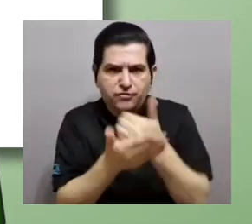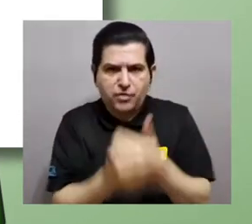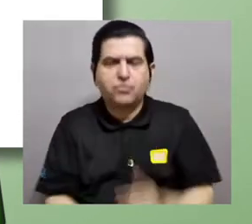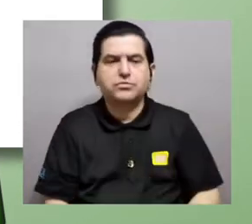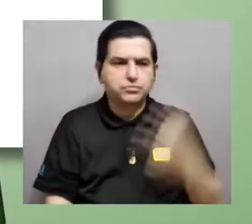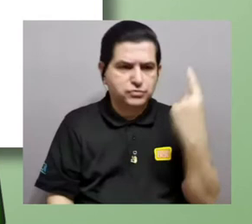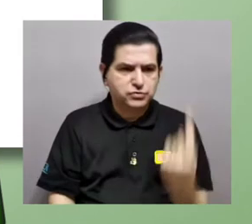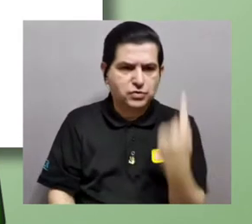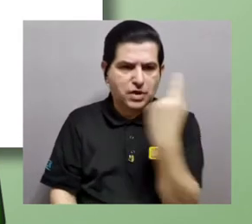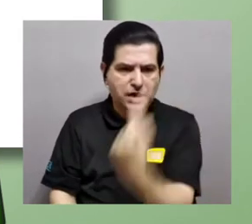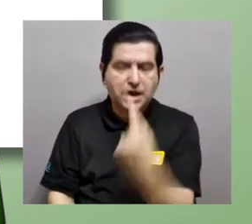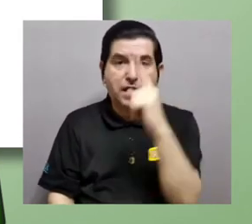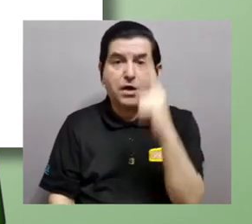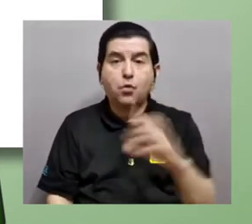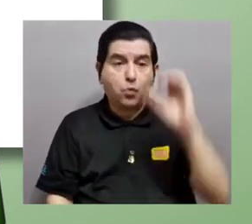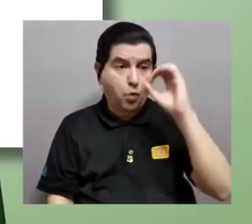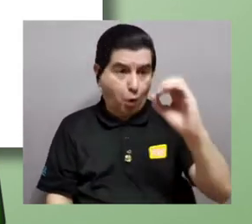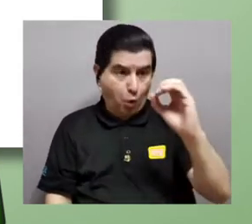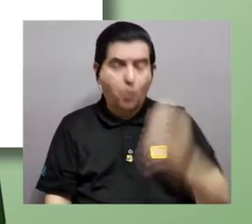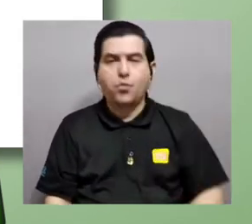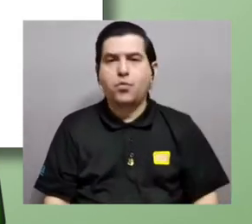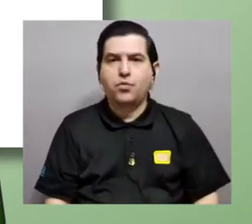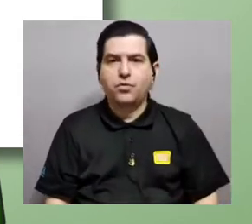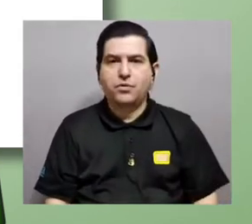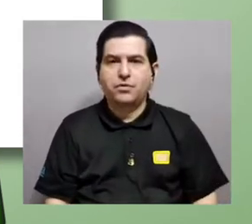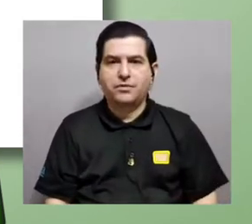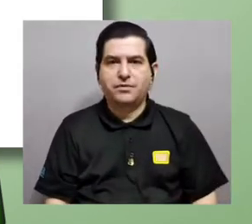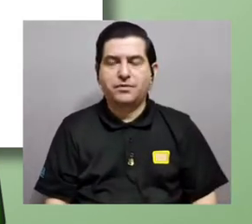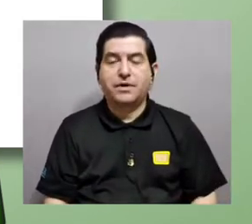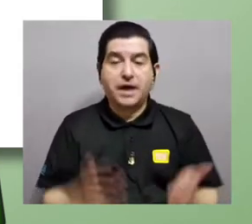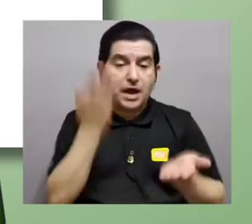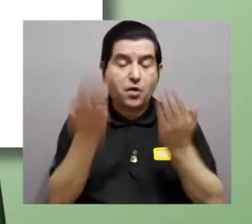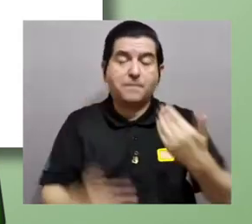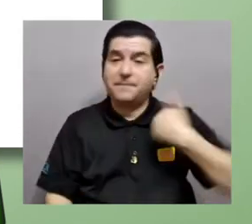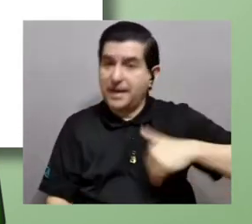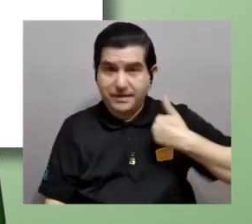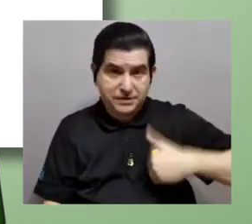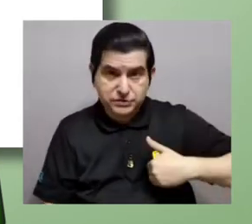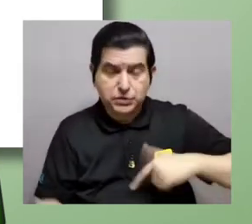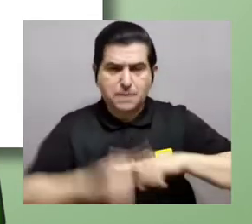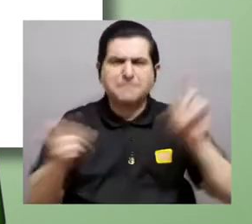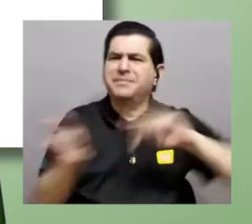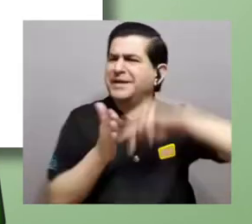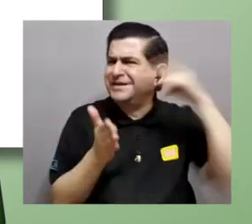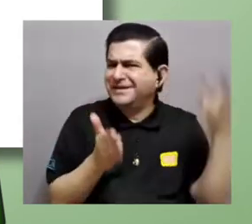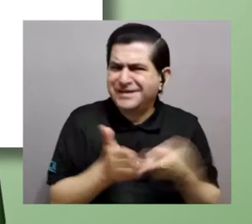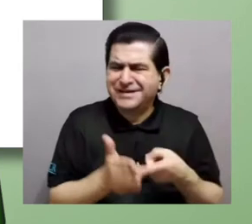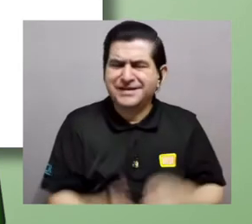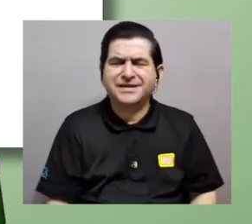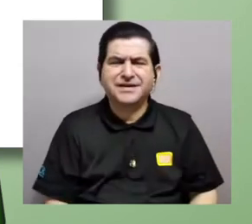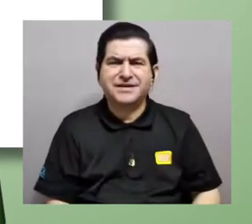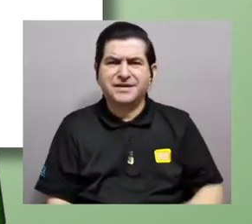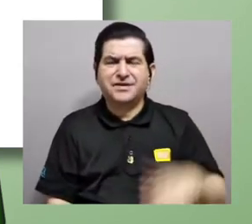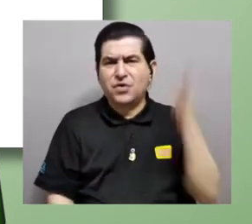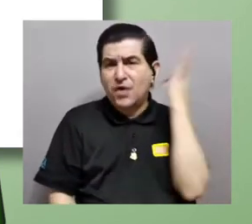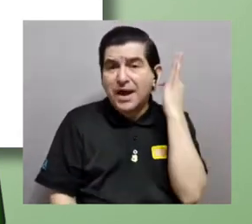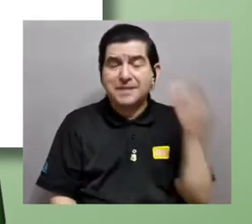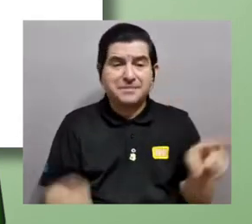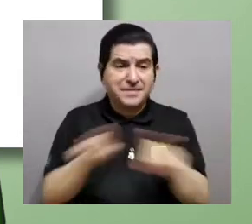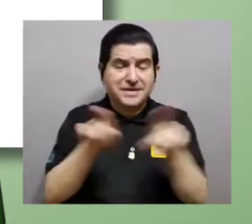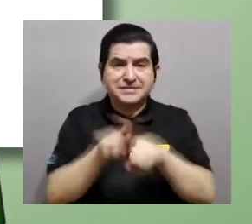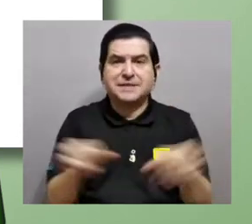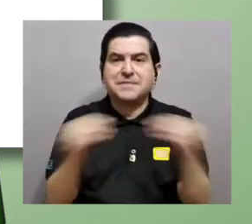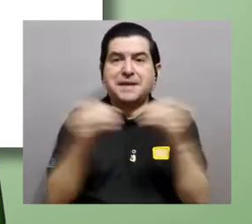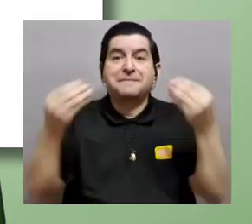uno de los óvulos, los gametos que producen, que los machos. Pero esto significa que las hembras también tienen más que